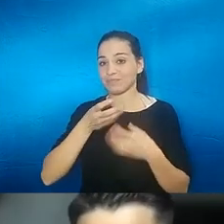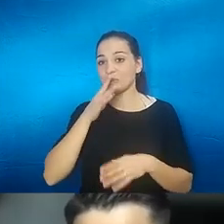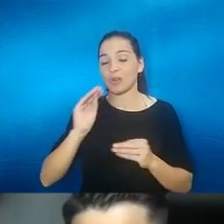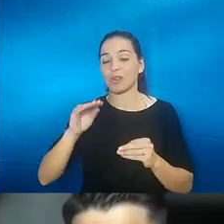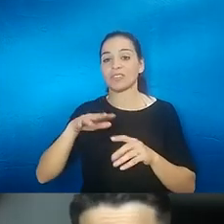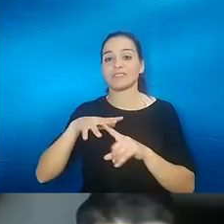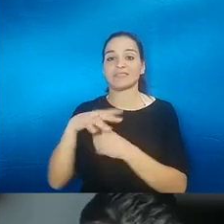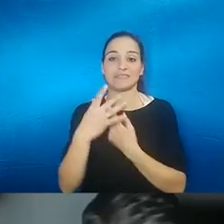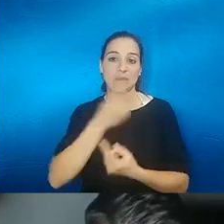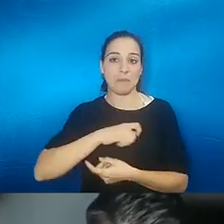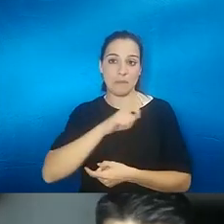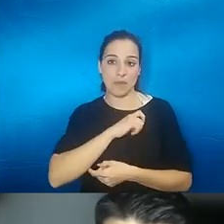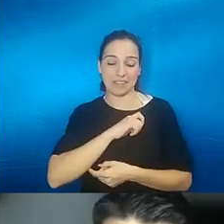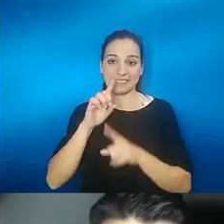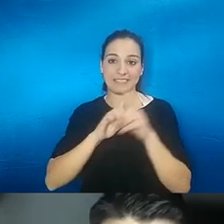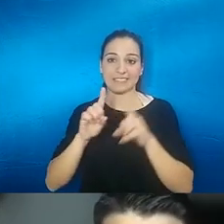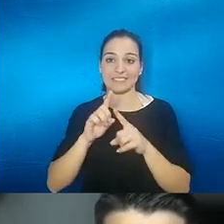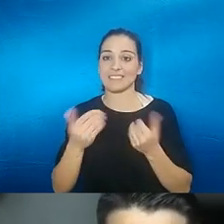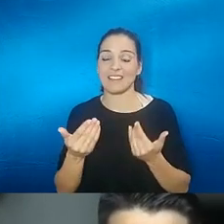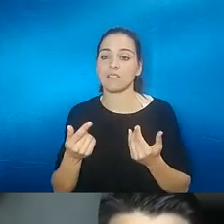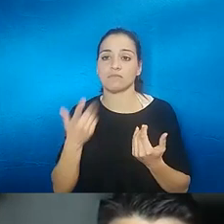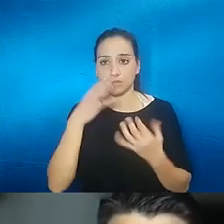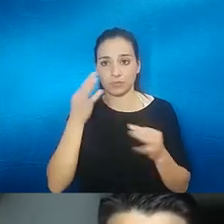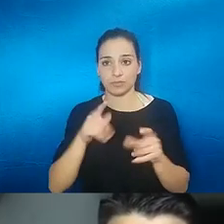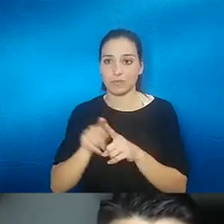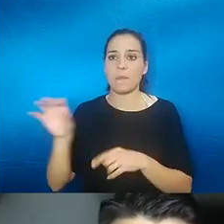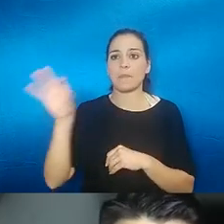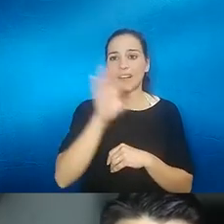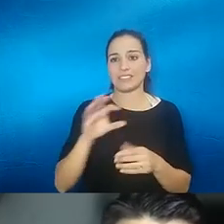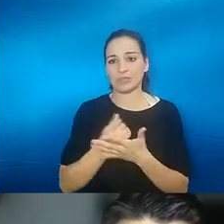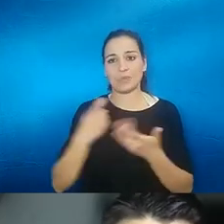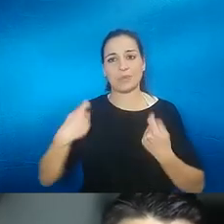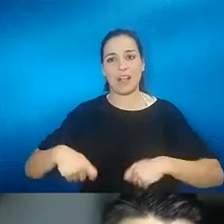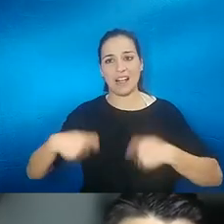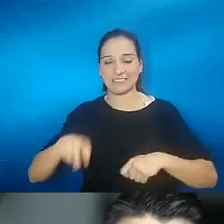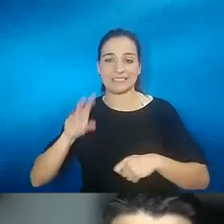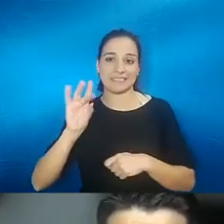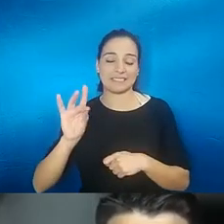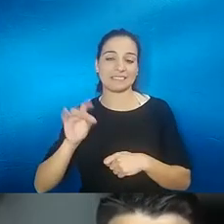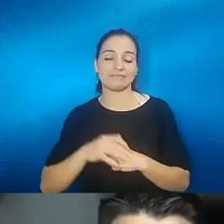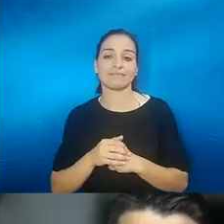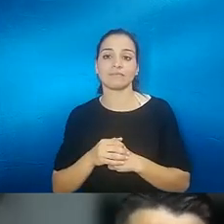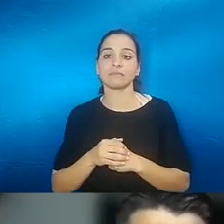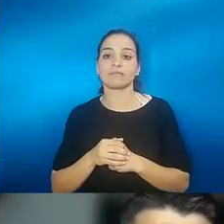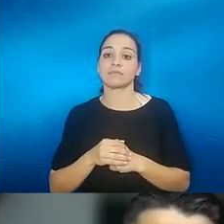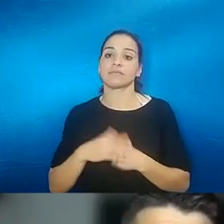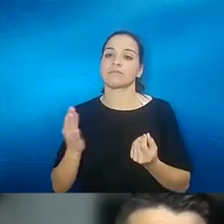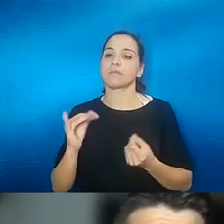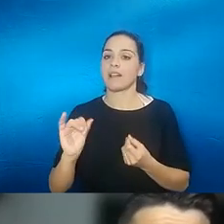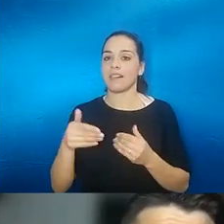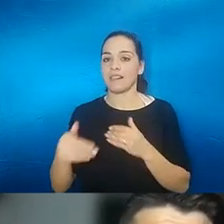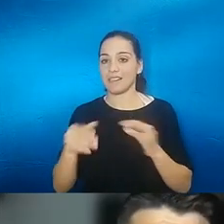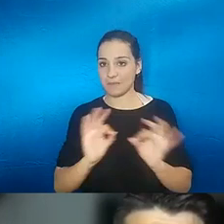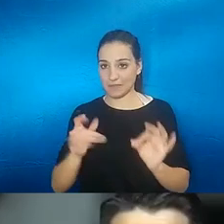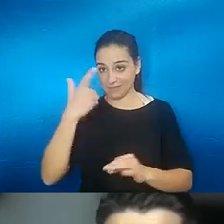los biológicos es que en todos los países son muy caros pero tenemos indicación es decir yo como